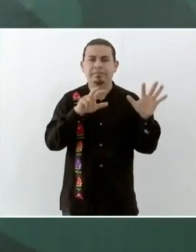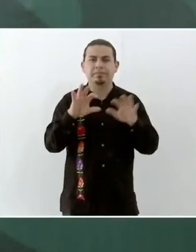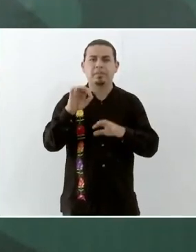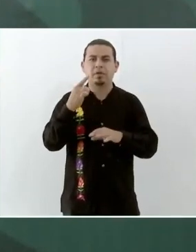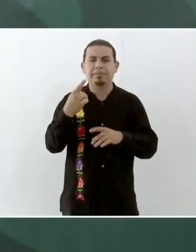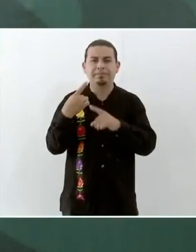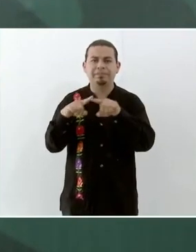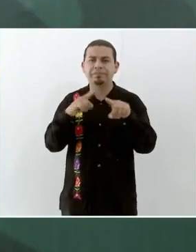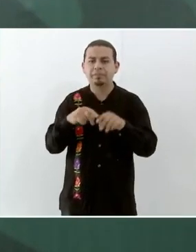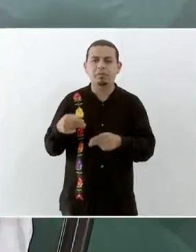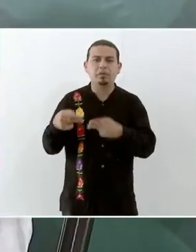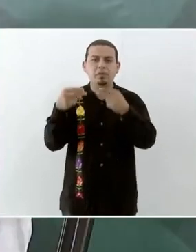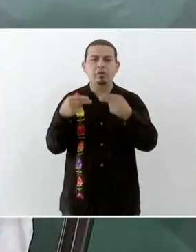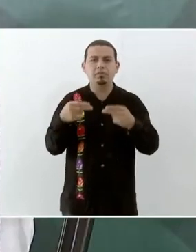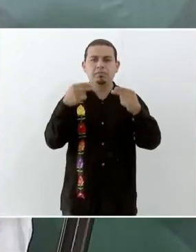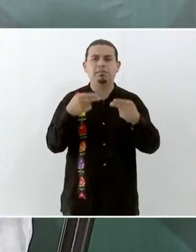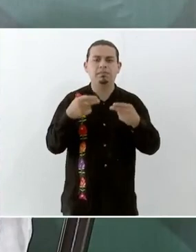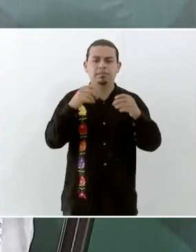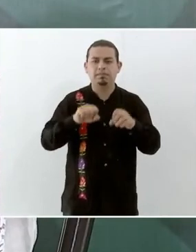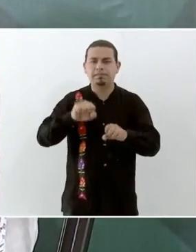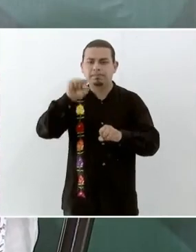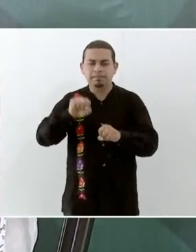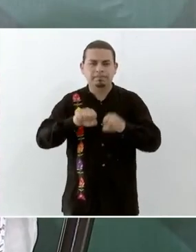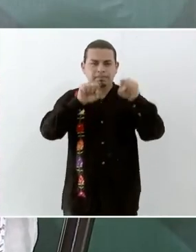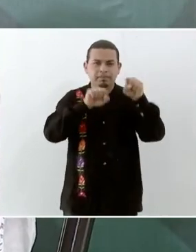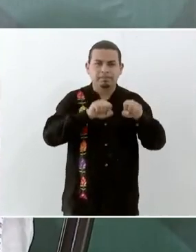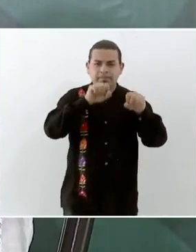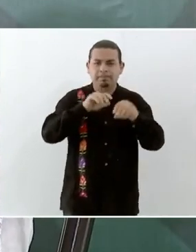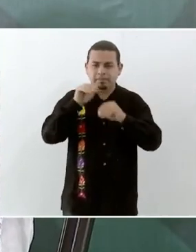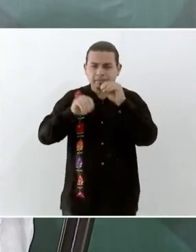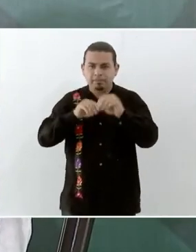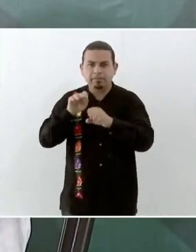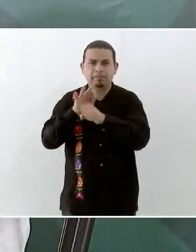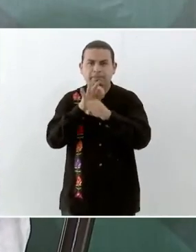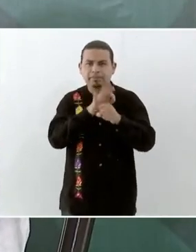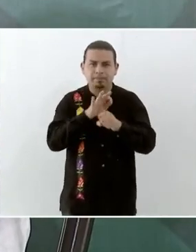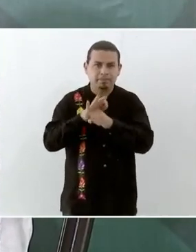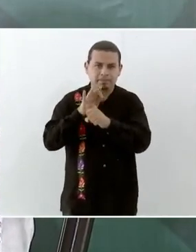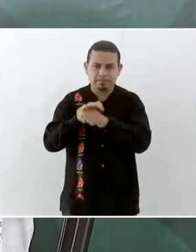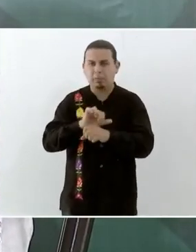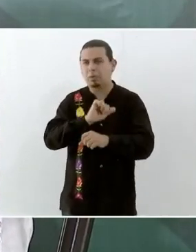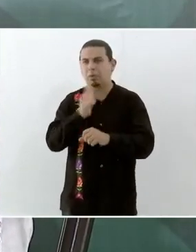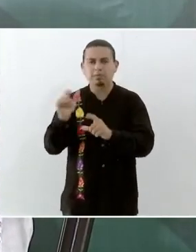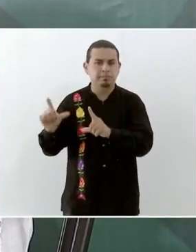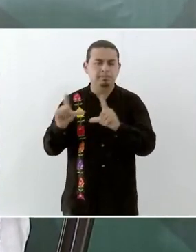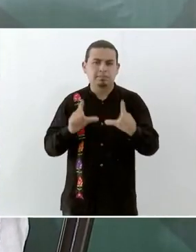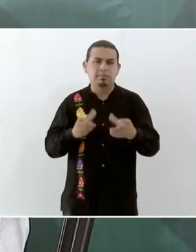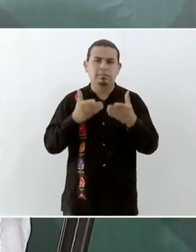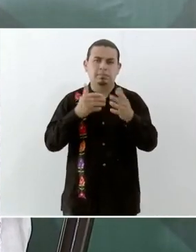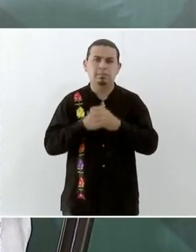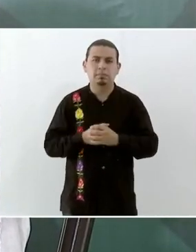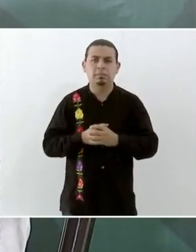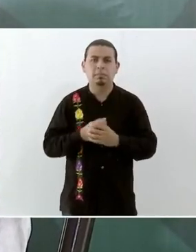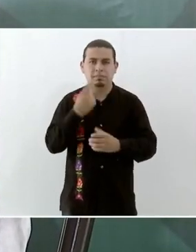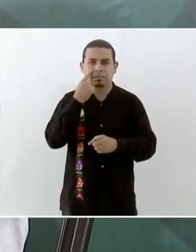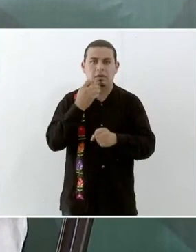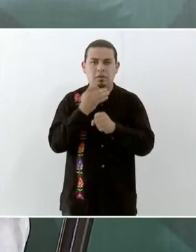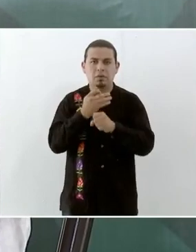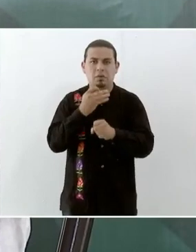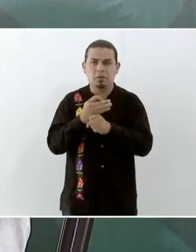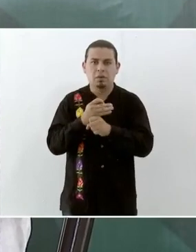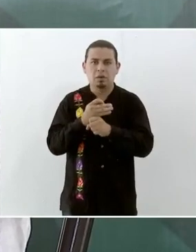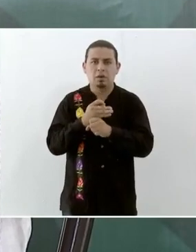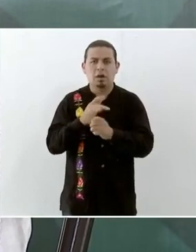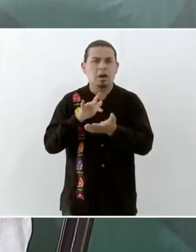locales comerciales de diversa índole. Adelante. ¿Cuál es el plan de apoyo para